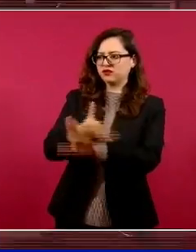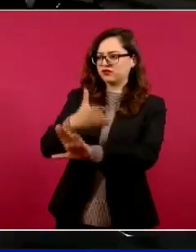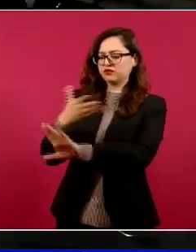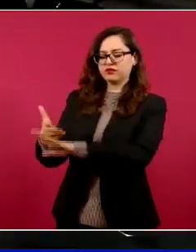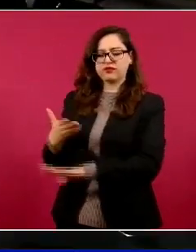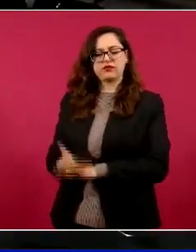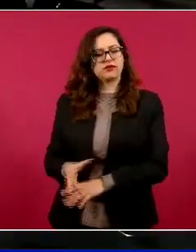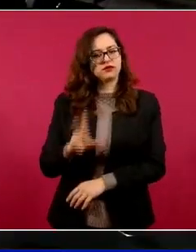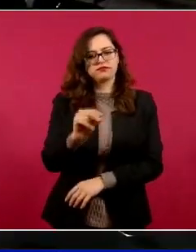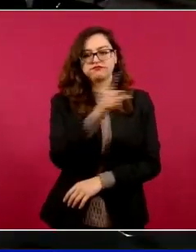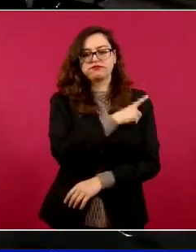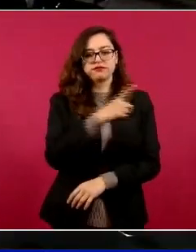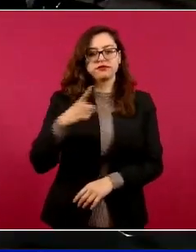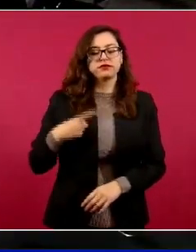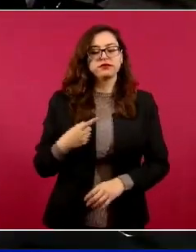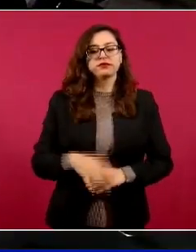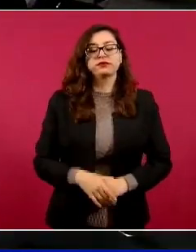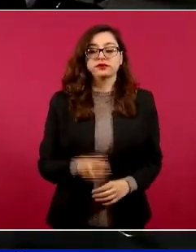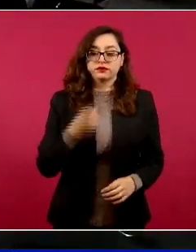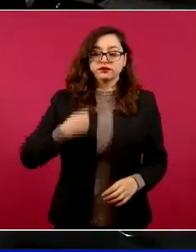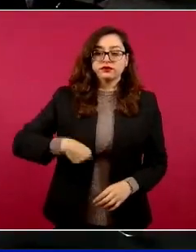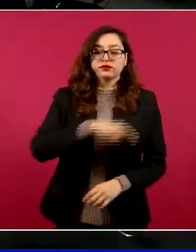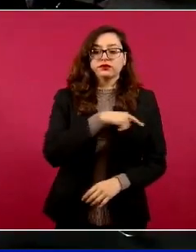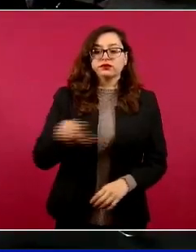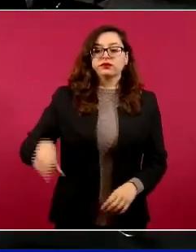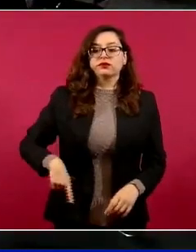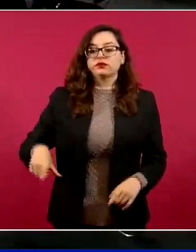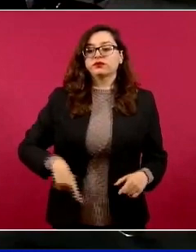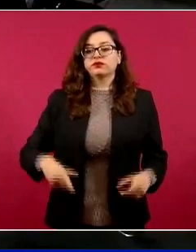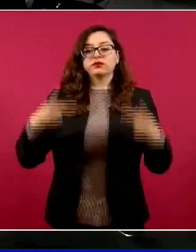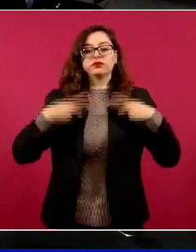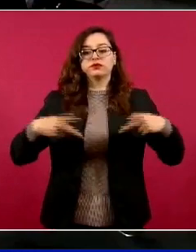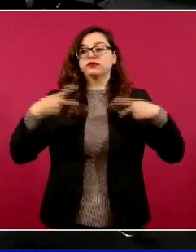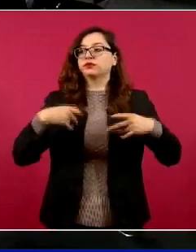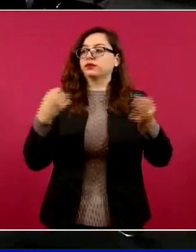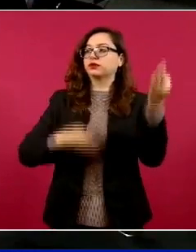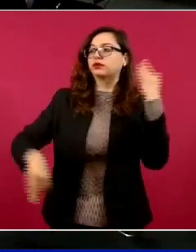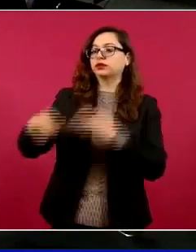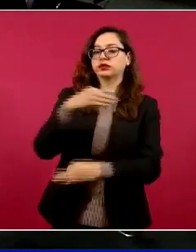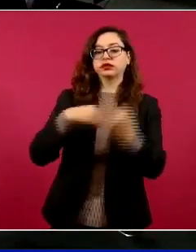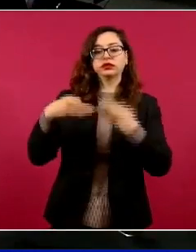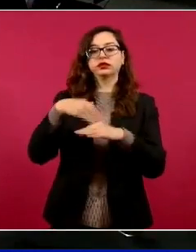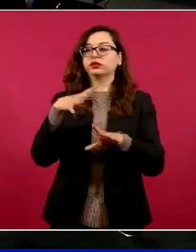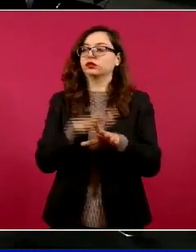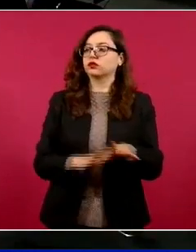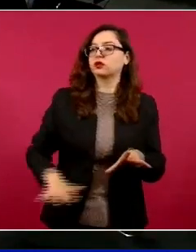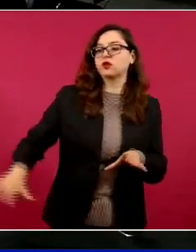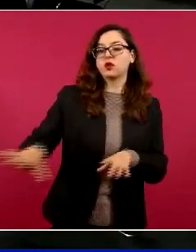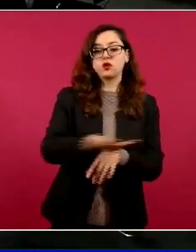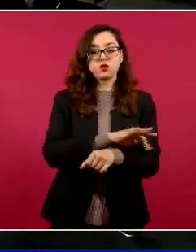los ciudadanos y son acciones